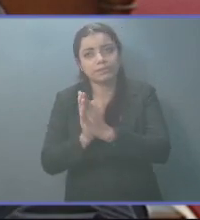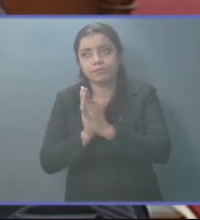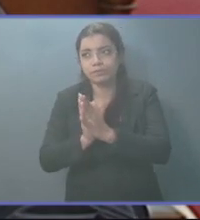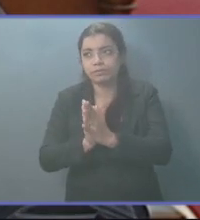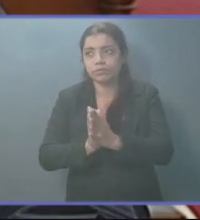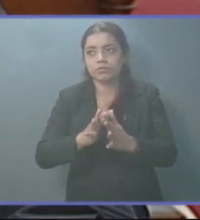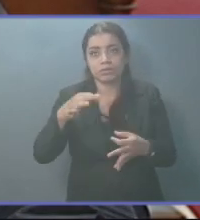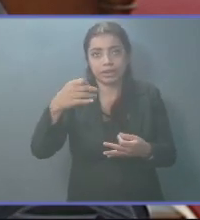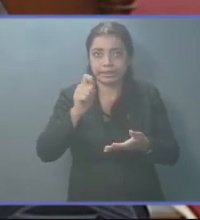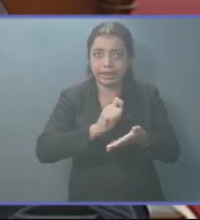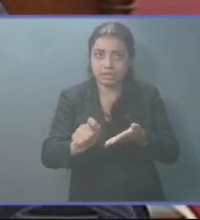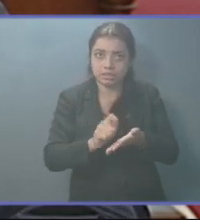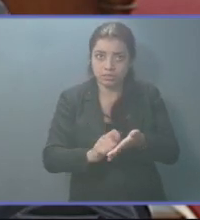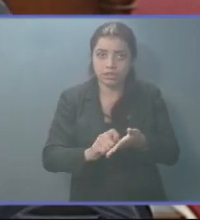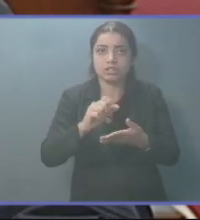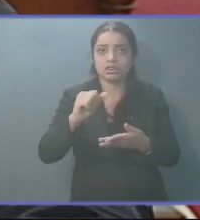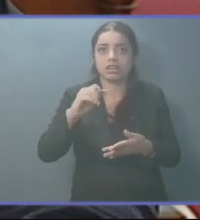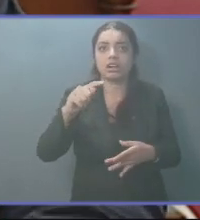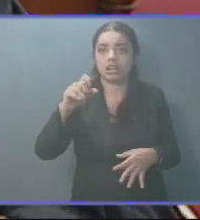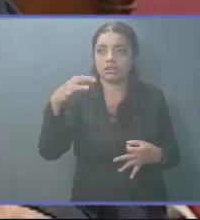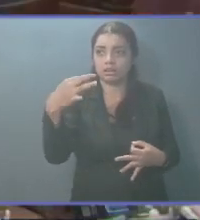de la certificación del acta.